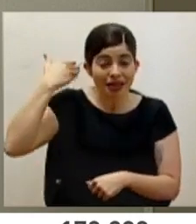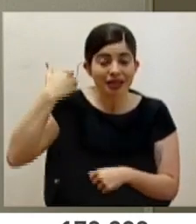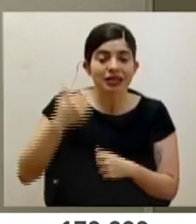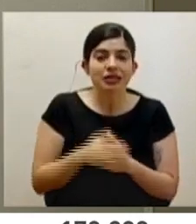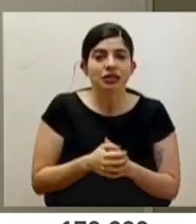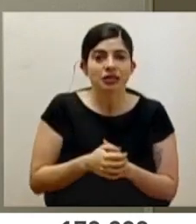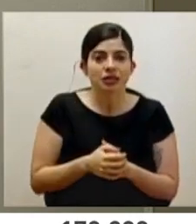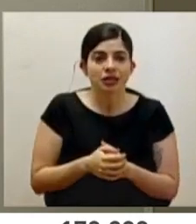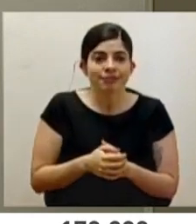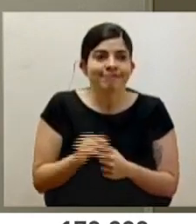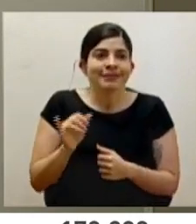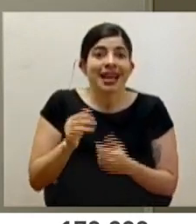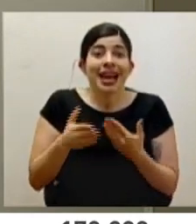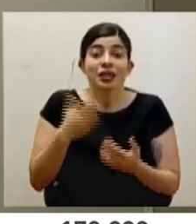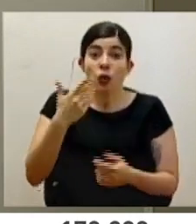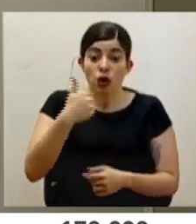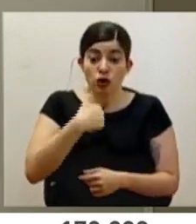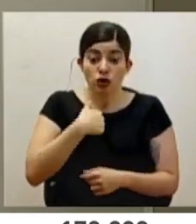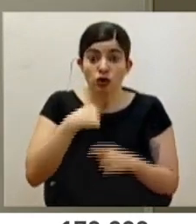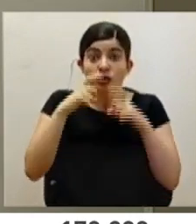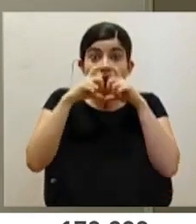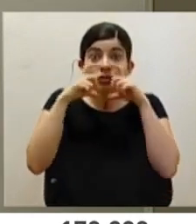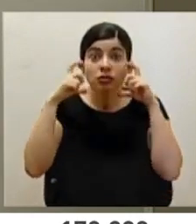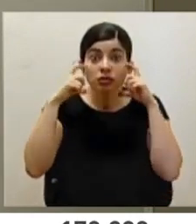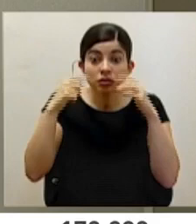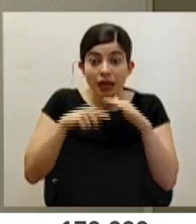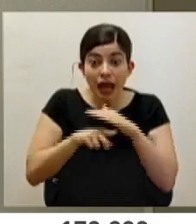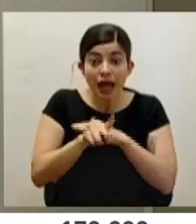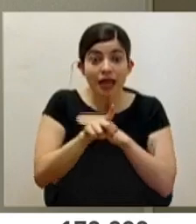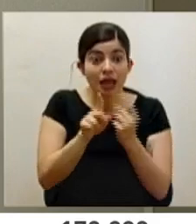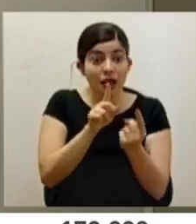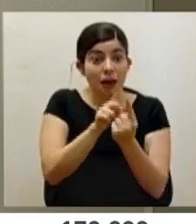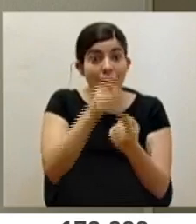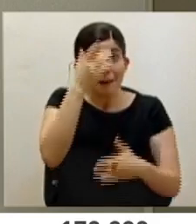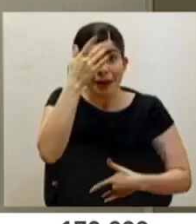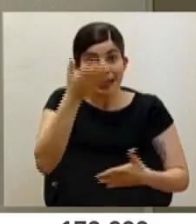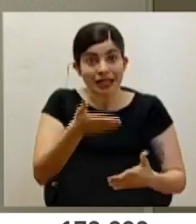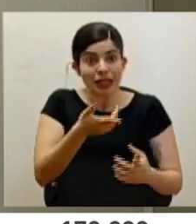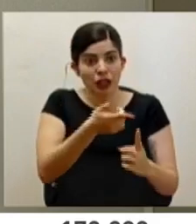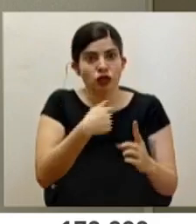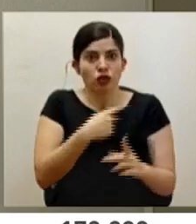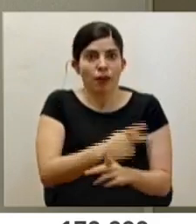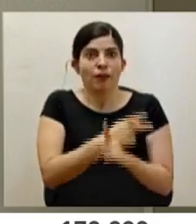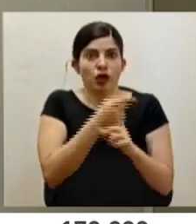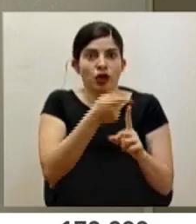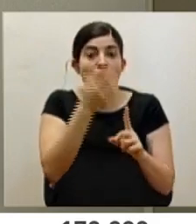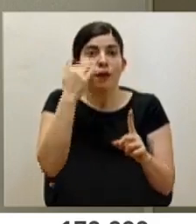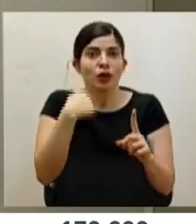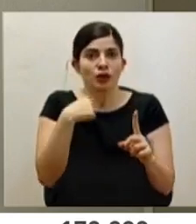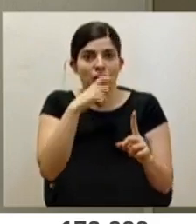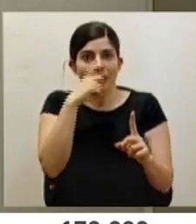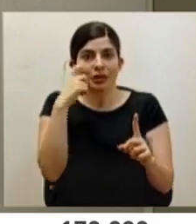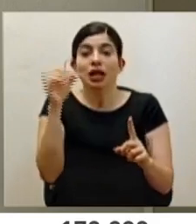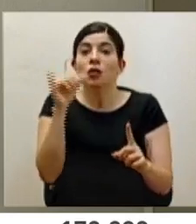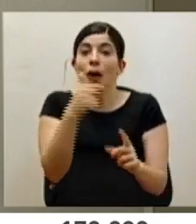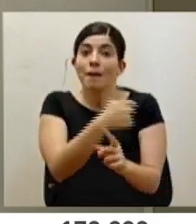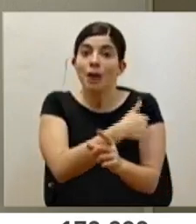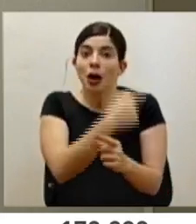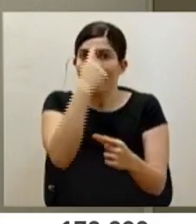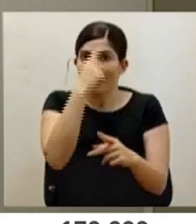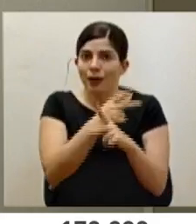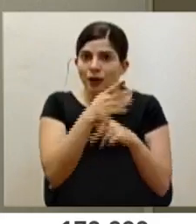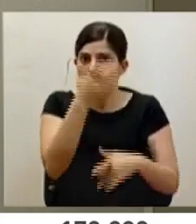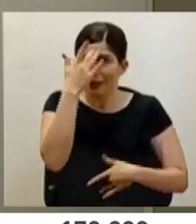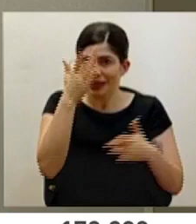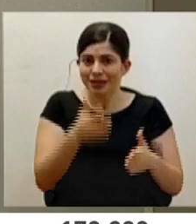es casi que cuando yo me pongo la mascarilla, yo entro con un paciente, yo estoy protegiendo a ese paciente cuando yo uso la mascarilla, igual es al ponerme la vacuna. No hay